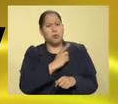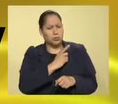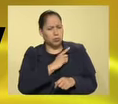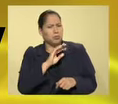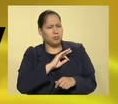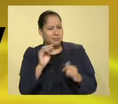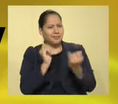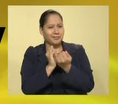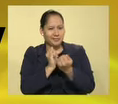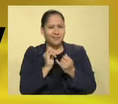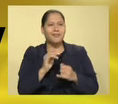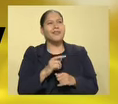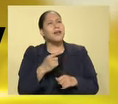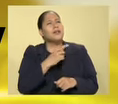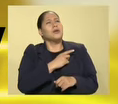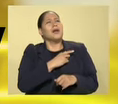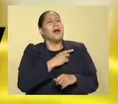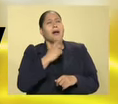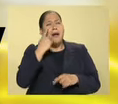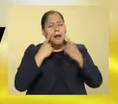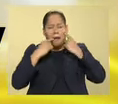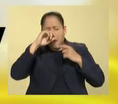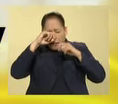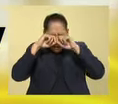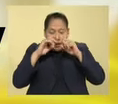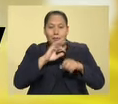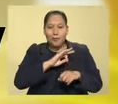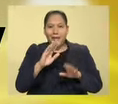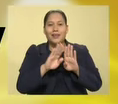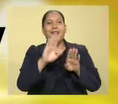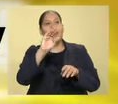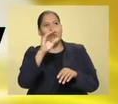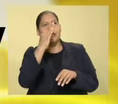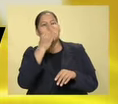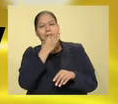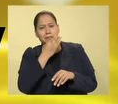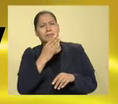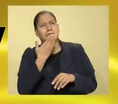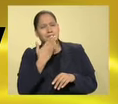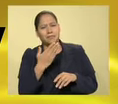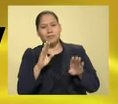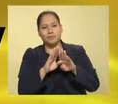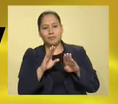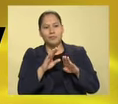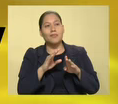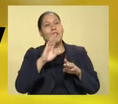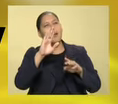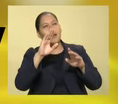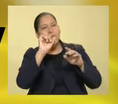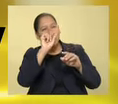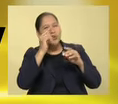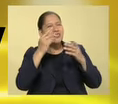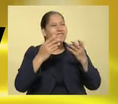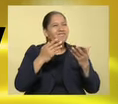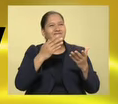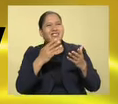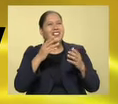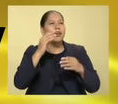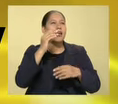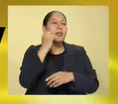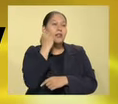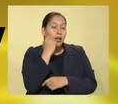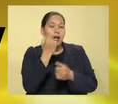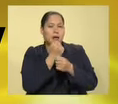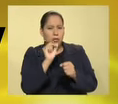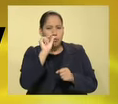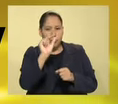va a llorar a gusto. Exactamente. Sus 97 minutos están bien templados, aunque siento que el segundo acto como que se pierde un poquito, está un poquito flojón.